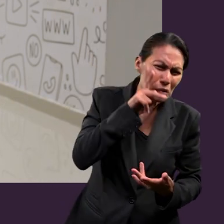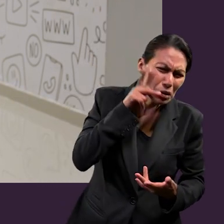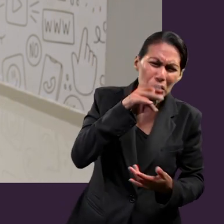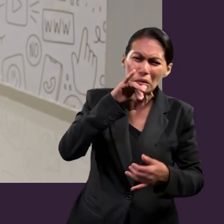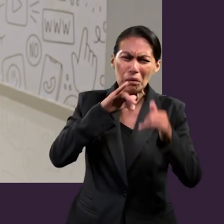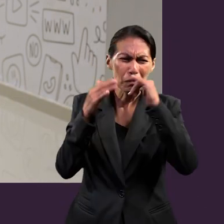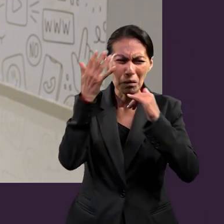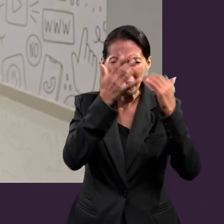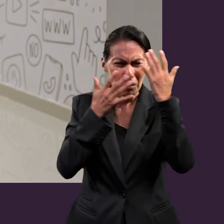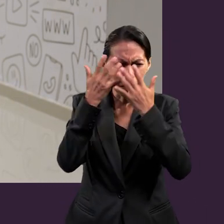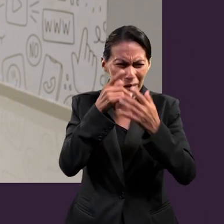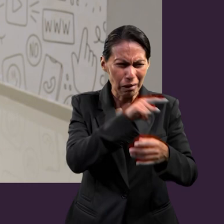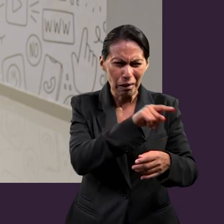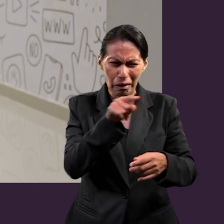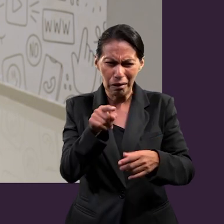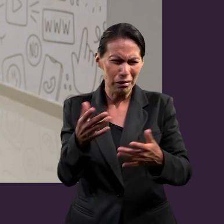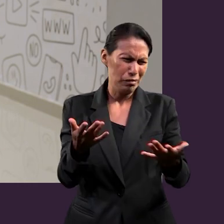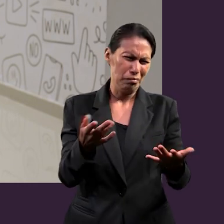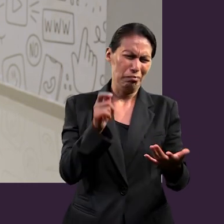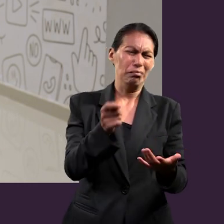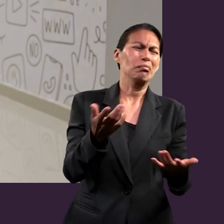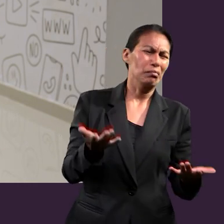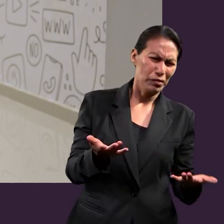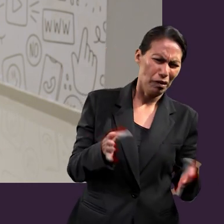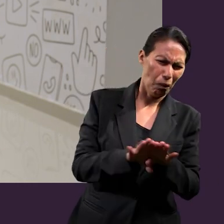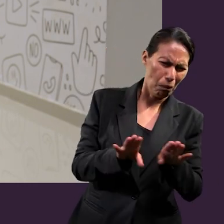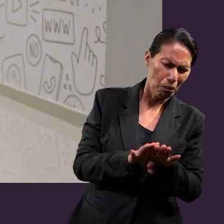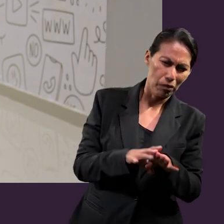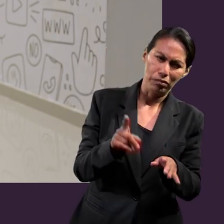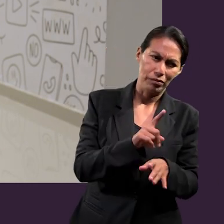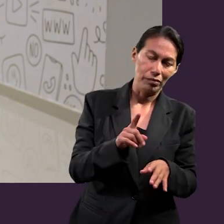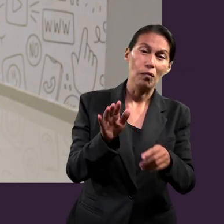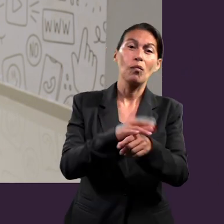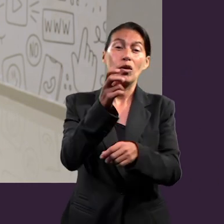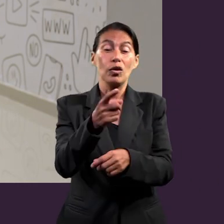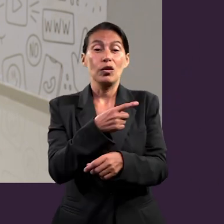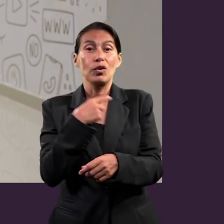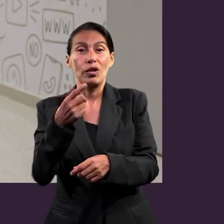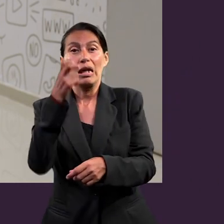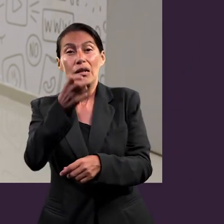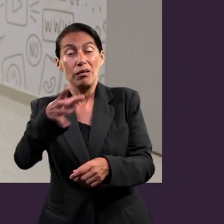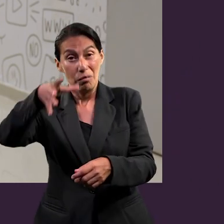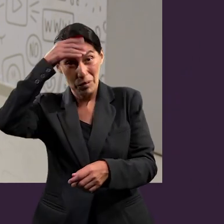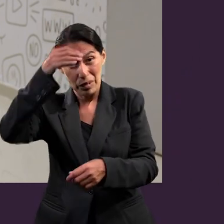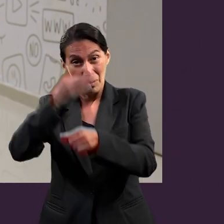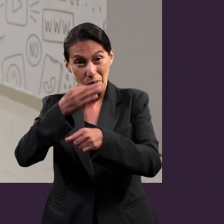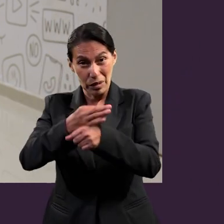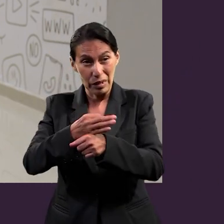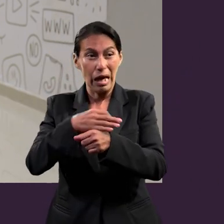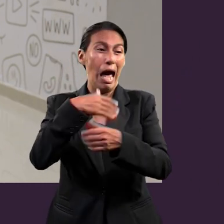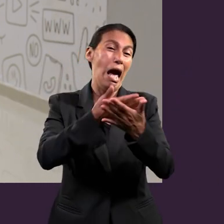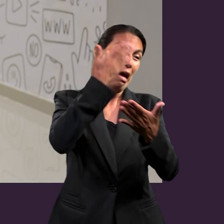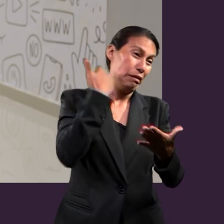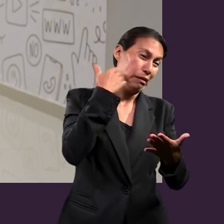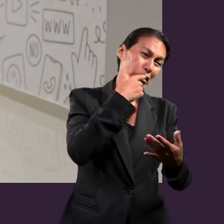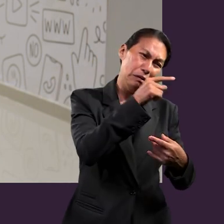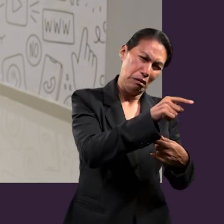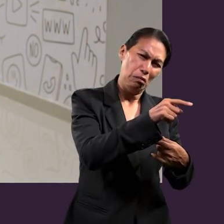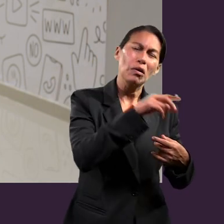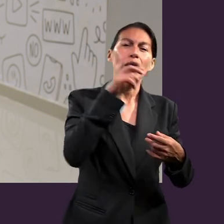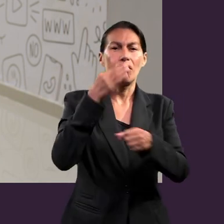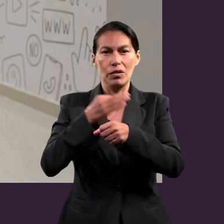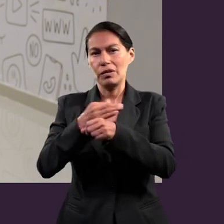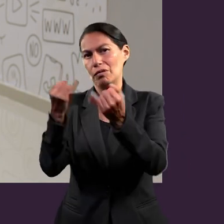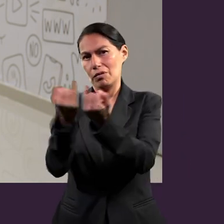algunos los tratarían de borrachos y hicieran mal uso del vino. Así que estos consejos son muy